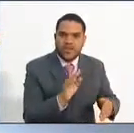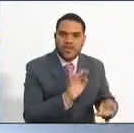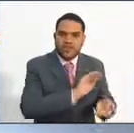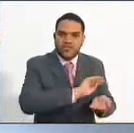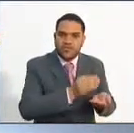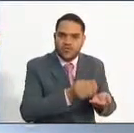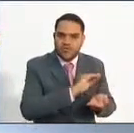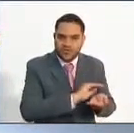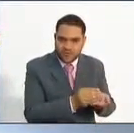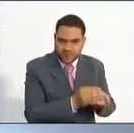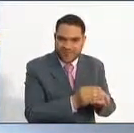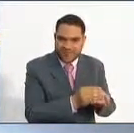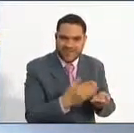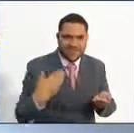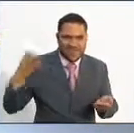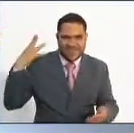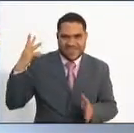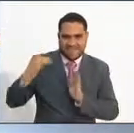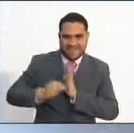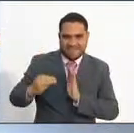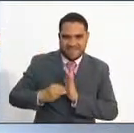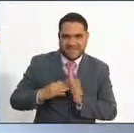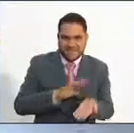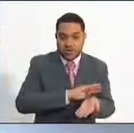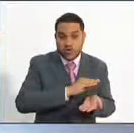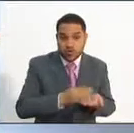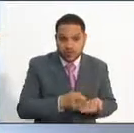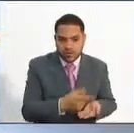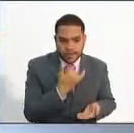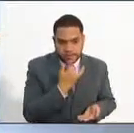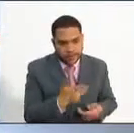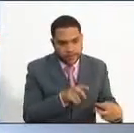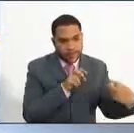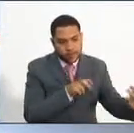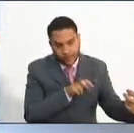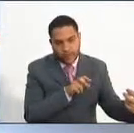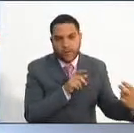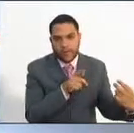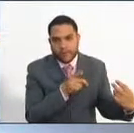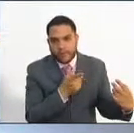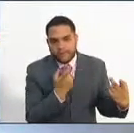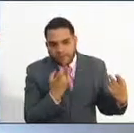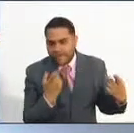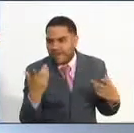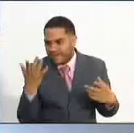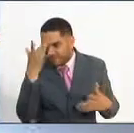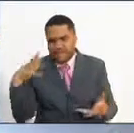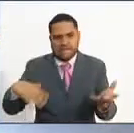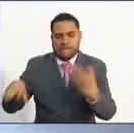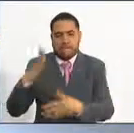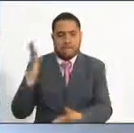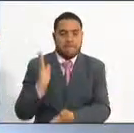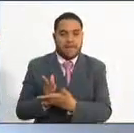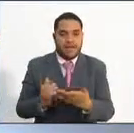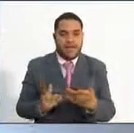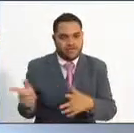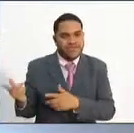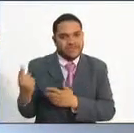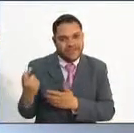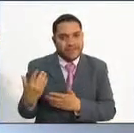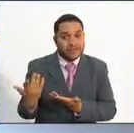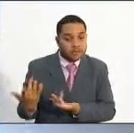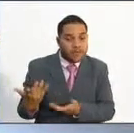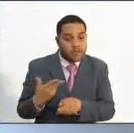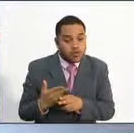que en tres ocasiones pasadas no ha sido posible aplicarlas por problemas de orden público, pero ahora hemos establecido toda una logística y preparación